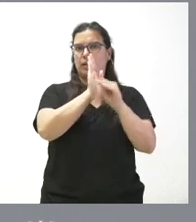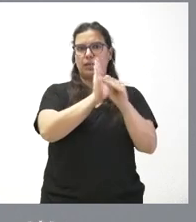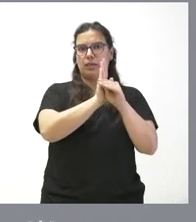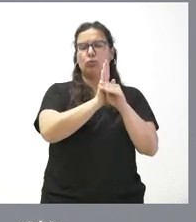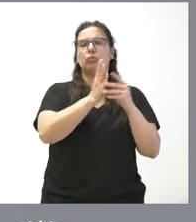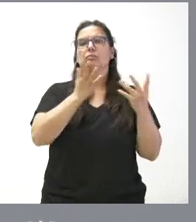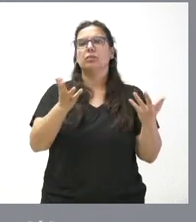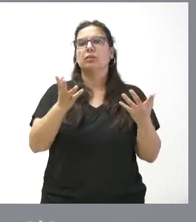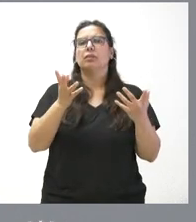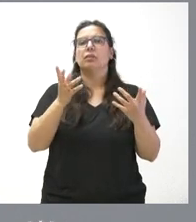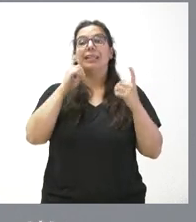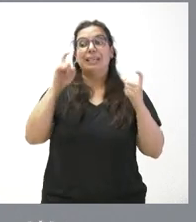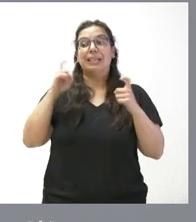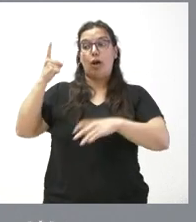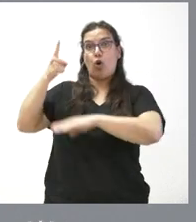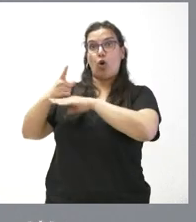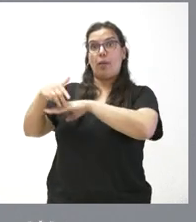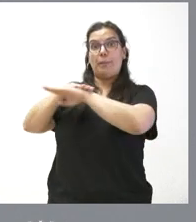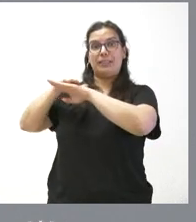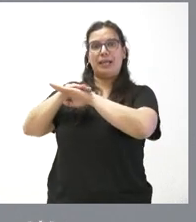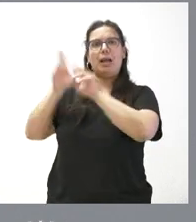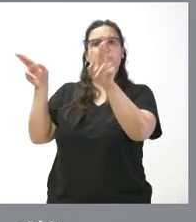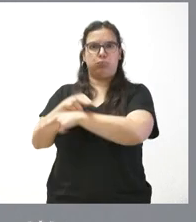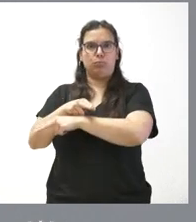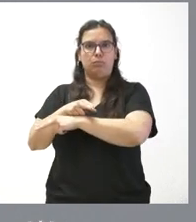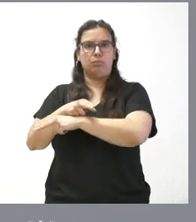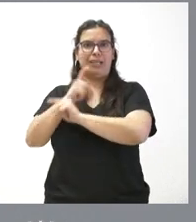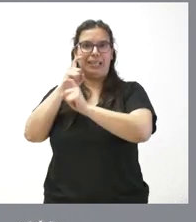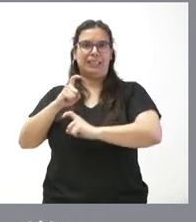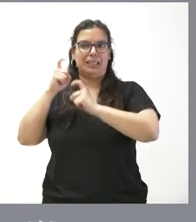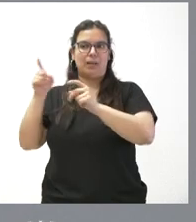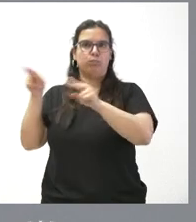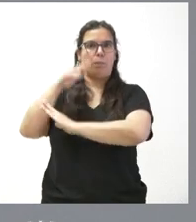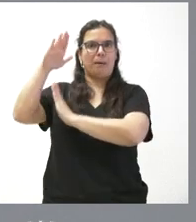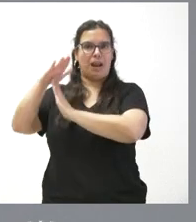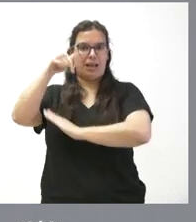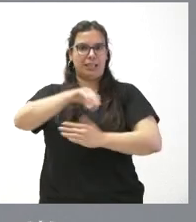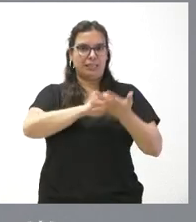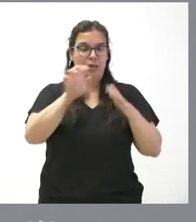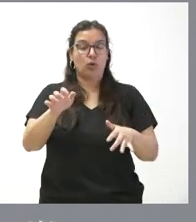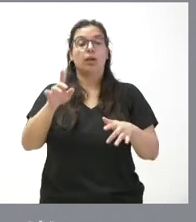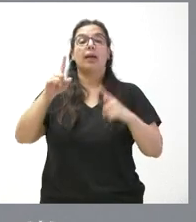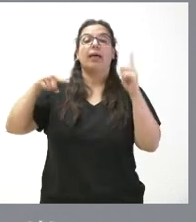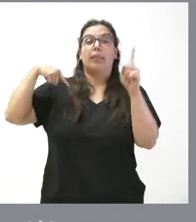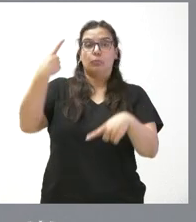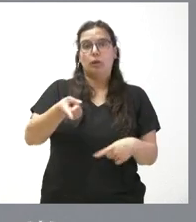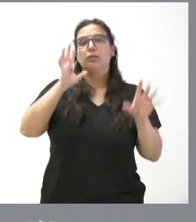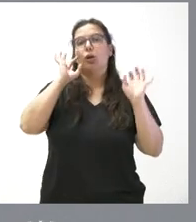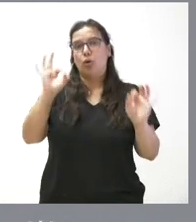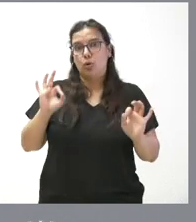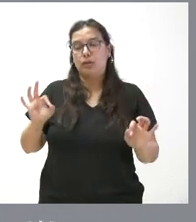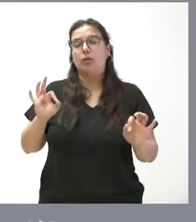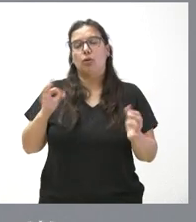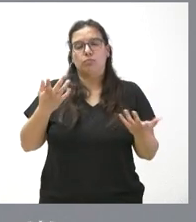buscar ese decaimiento de la orden ministerial y su aplicación en Castilla y León. Y, a partir de ahí, por supuesto, que nosotros